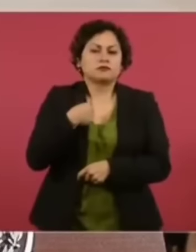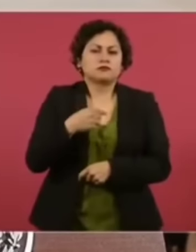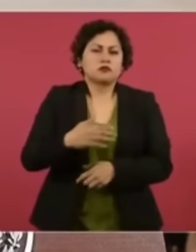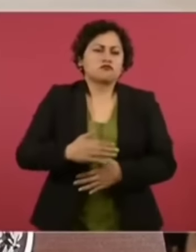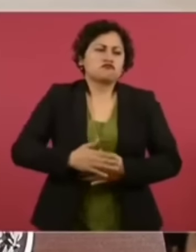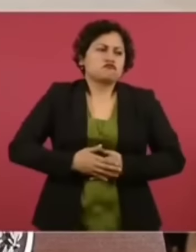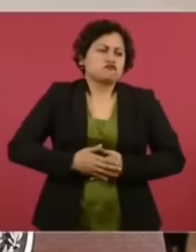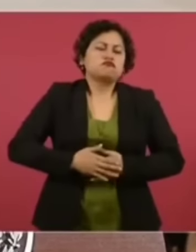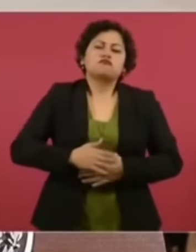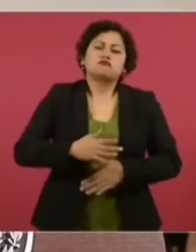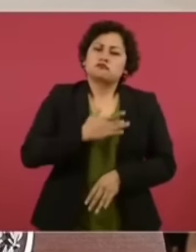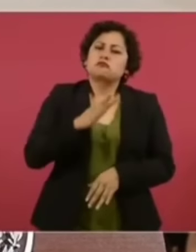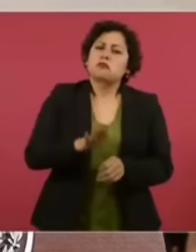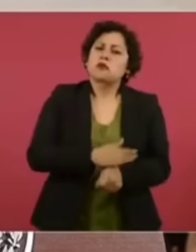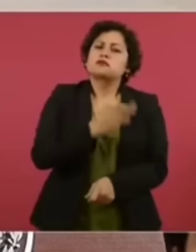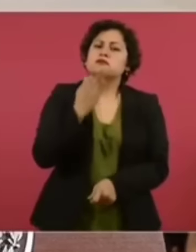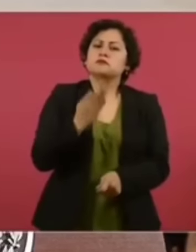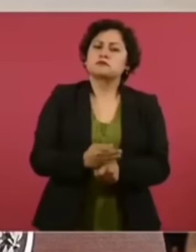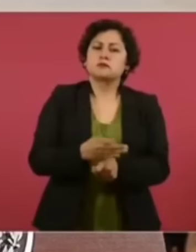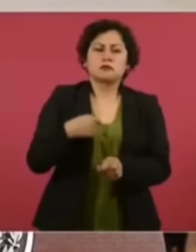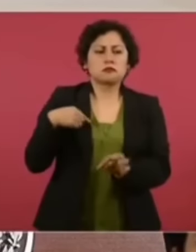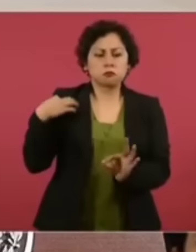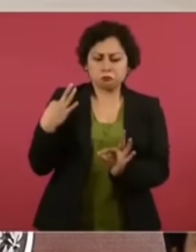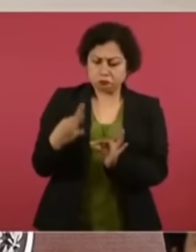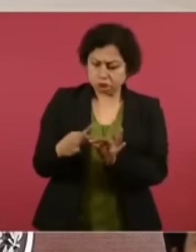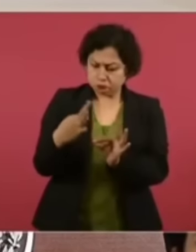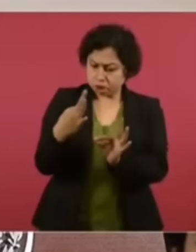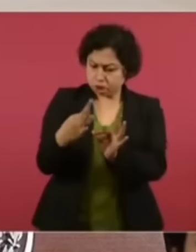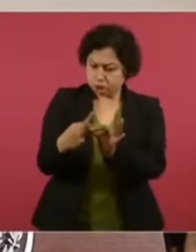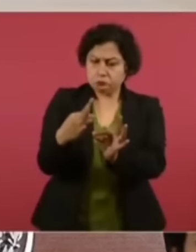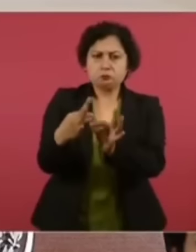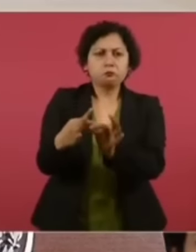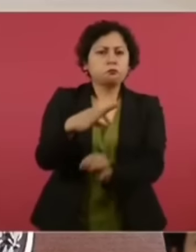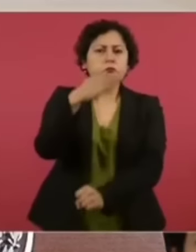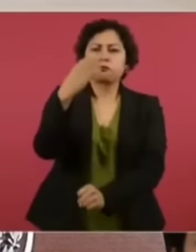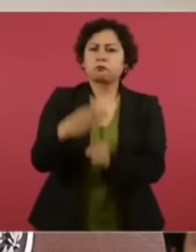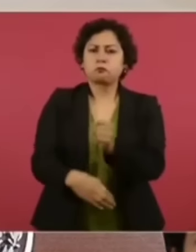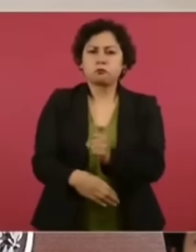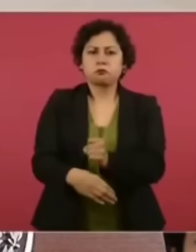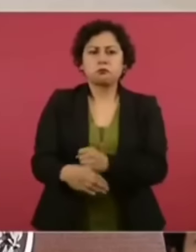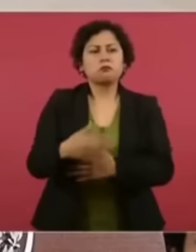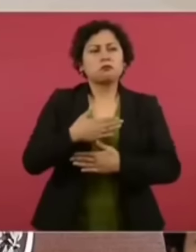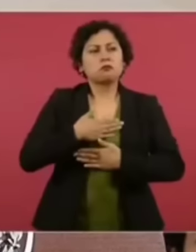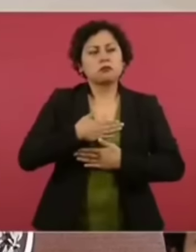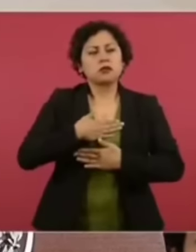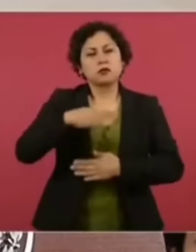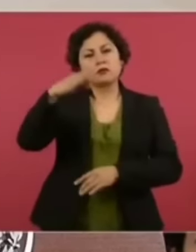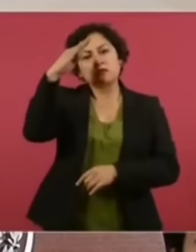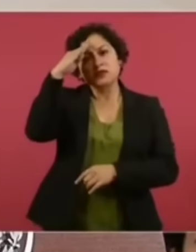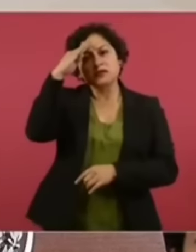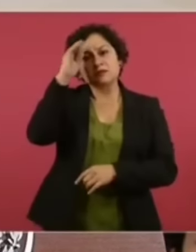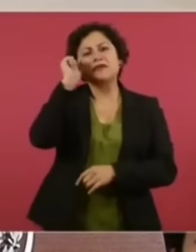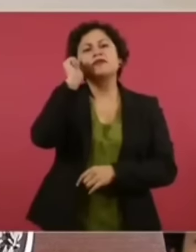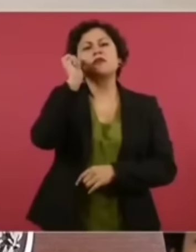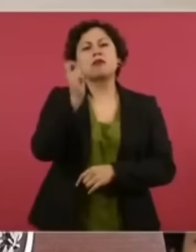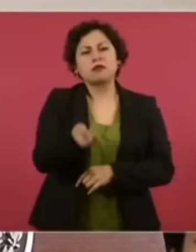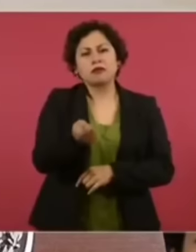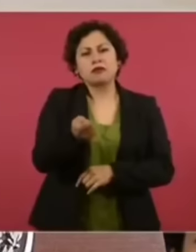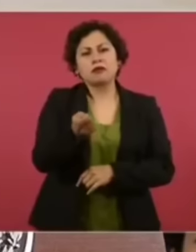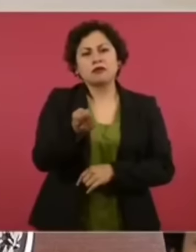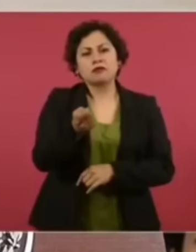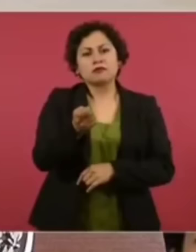y con el criterio de que no debemos demasiado apego